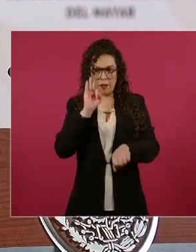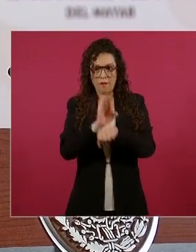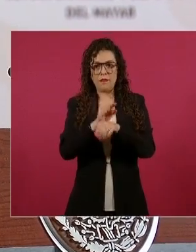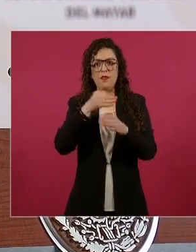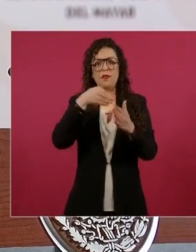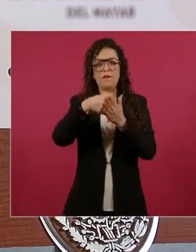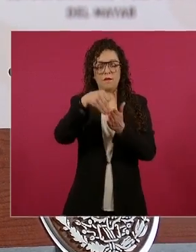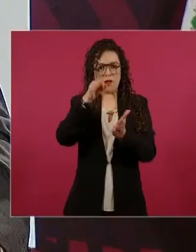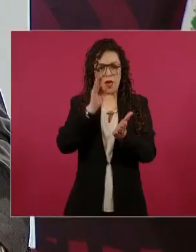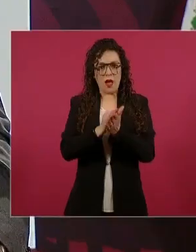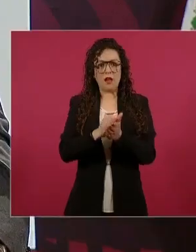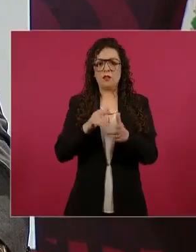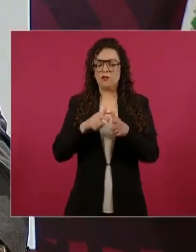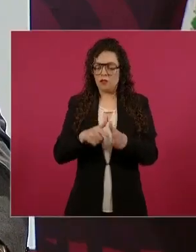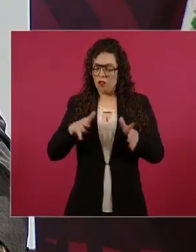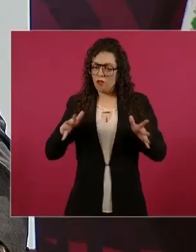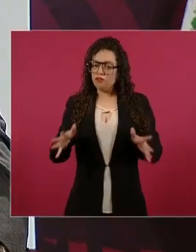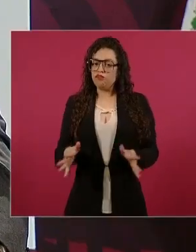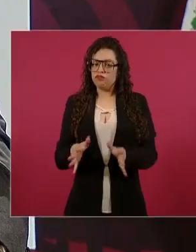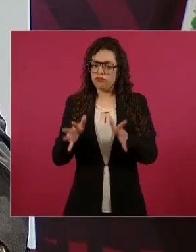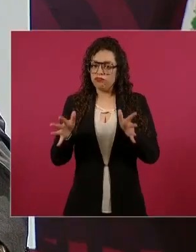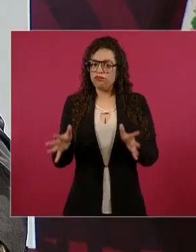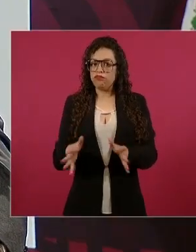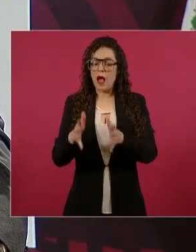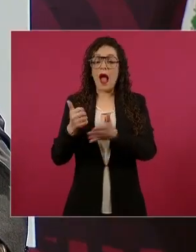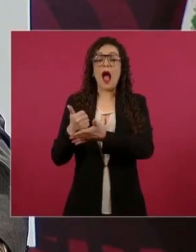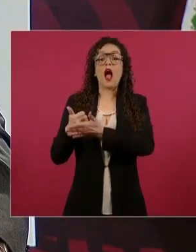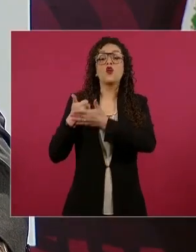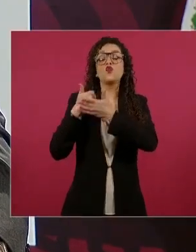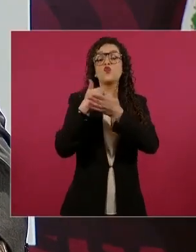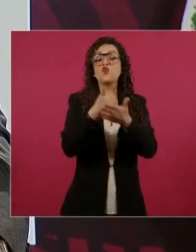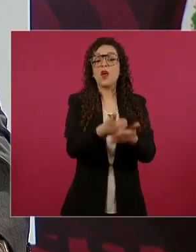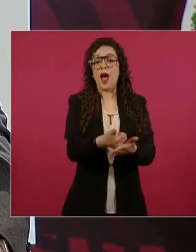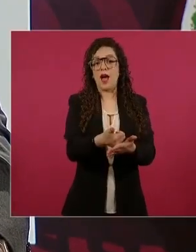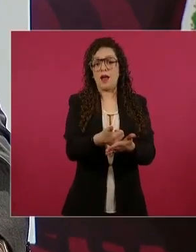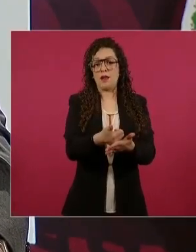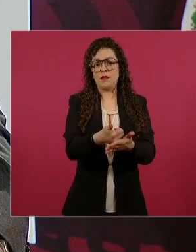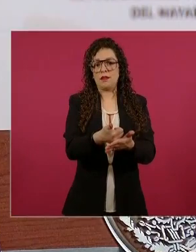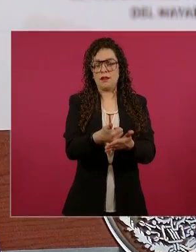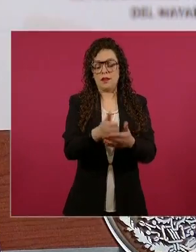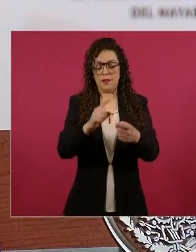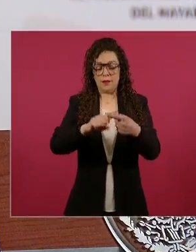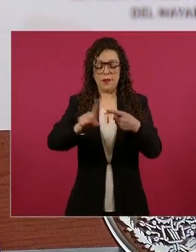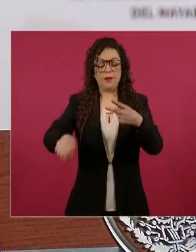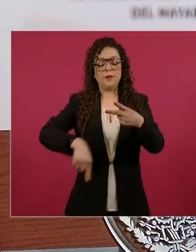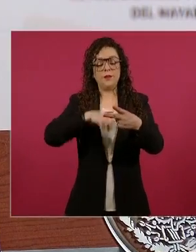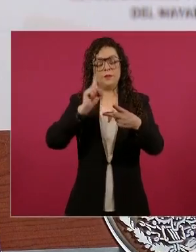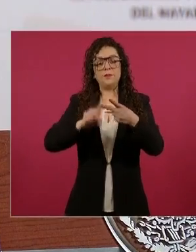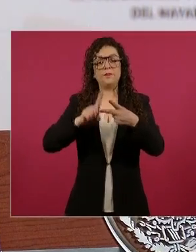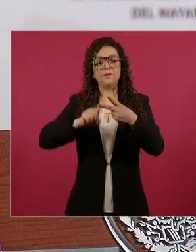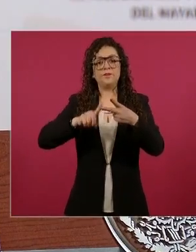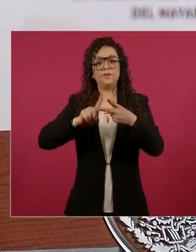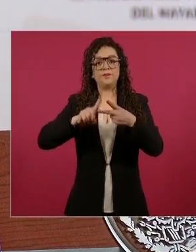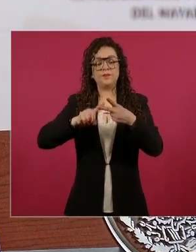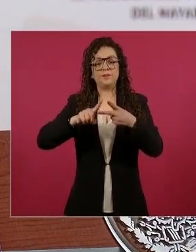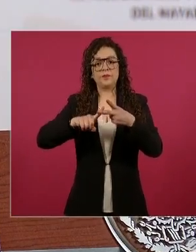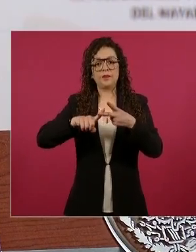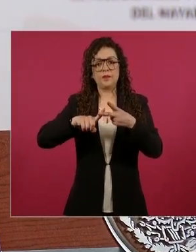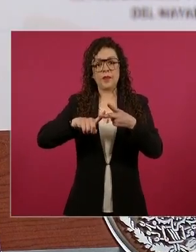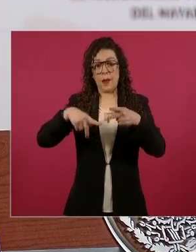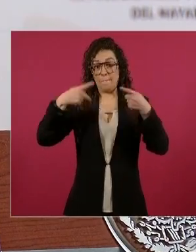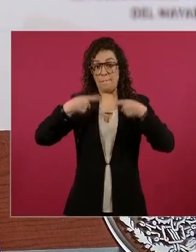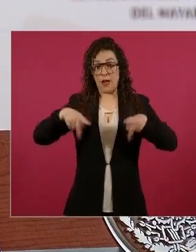Lo segundo es que todos los mexicanos hagamos el